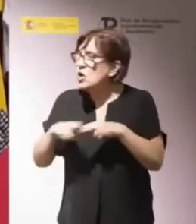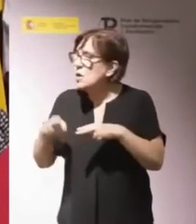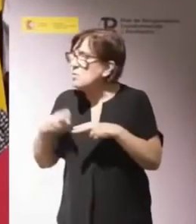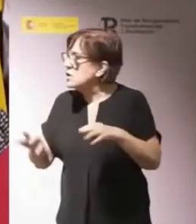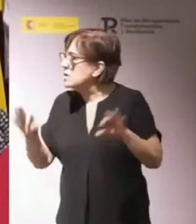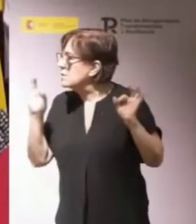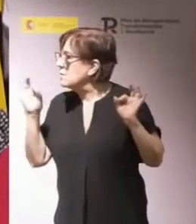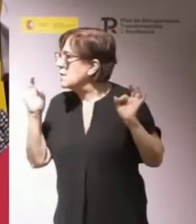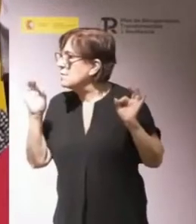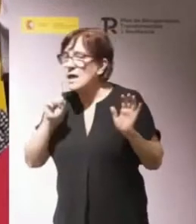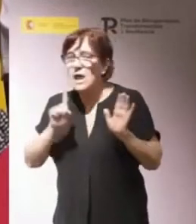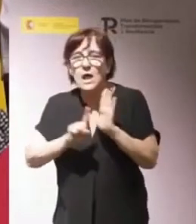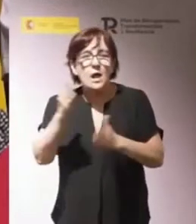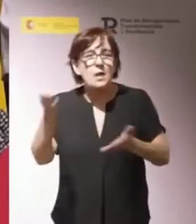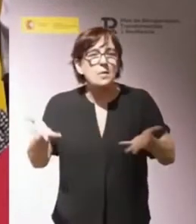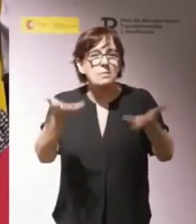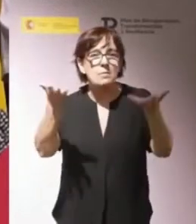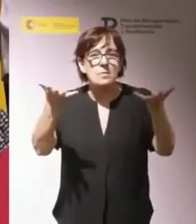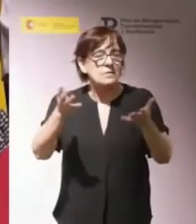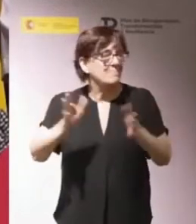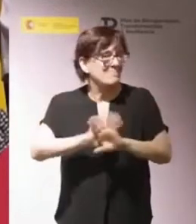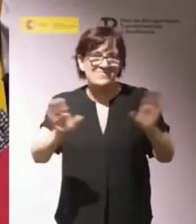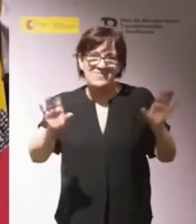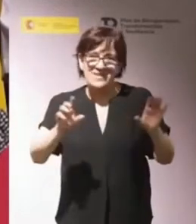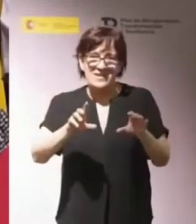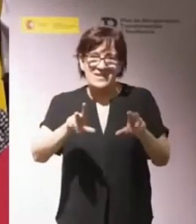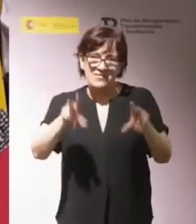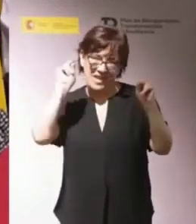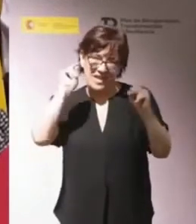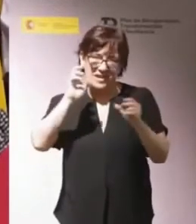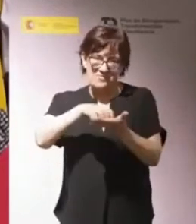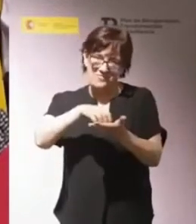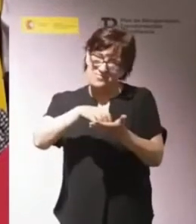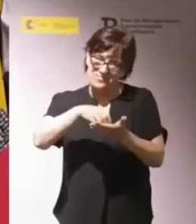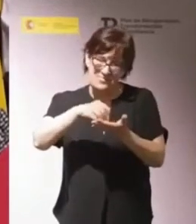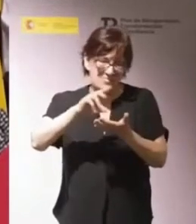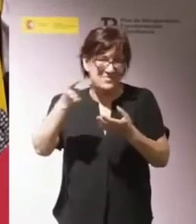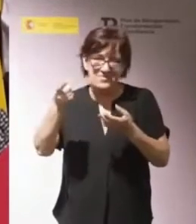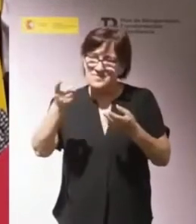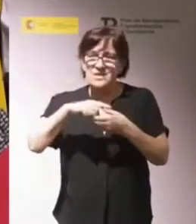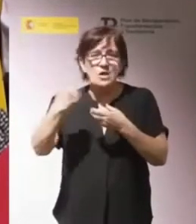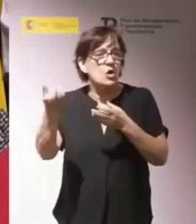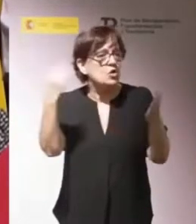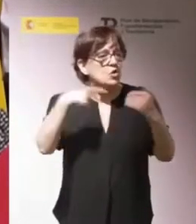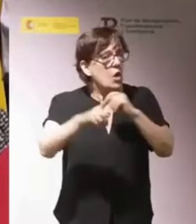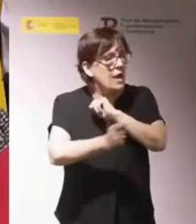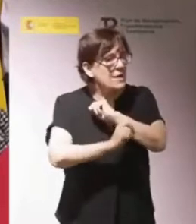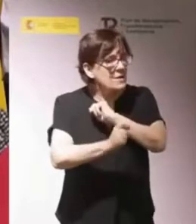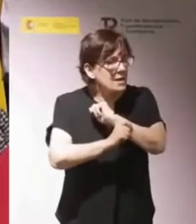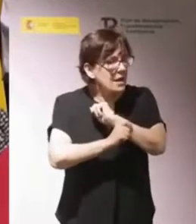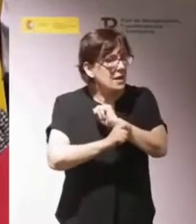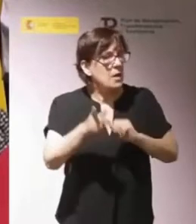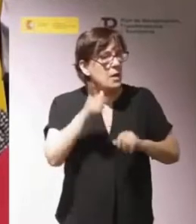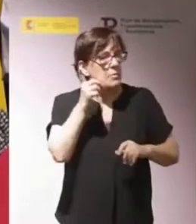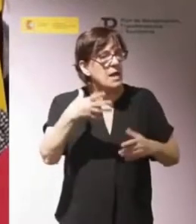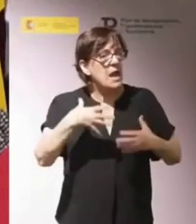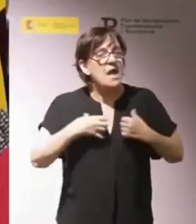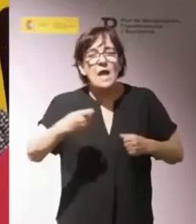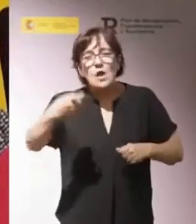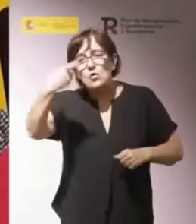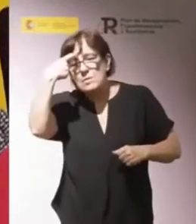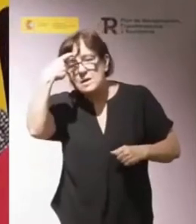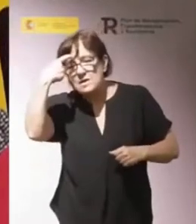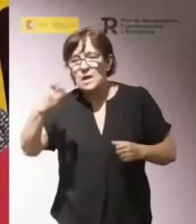específicas para promover esa desinstitucionalización de la que estamos hablando. No hay una estrategia explícita para la salud mental,